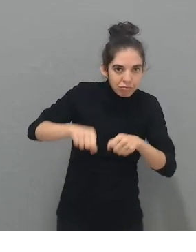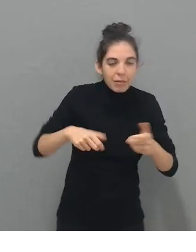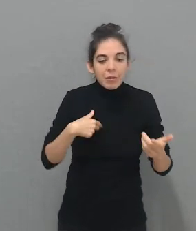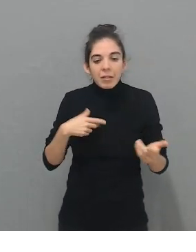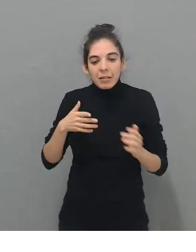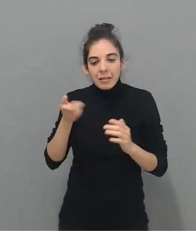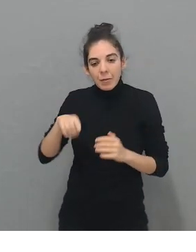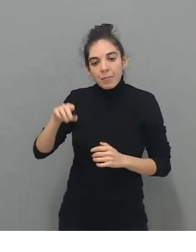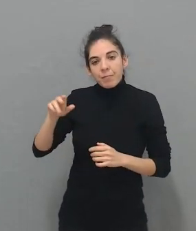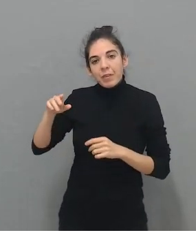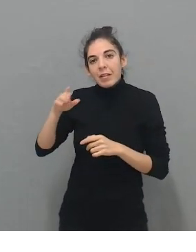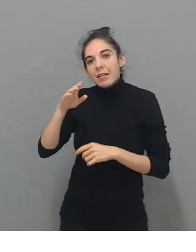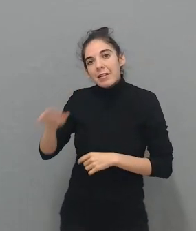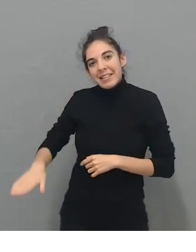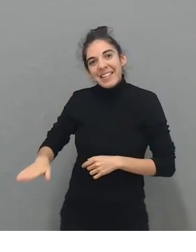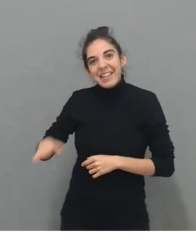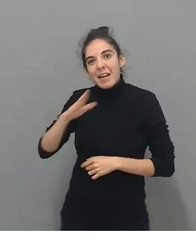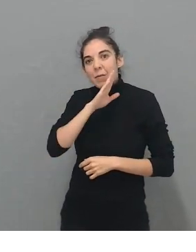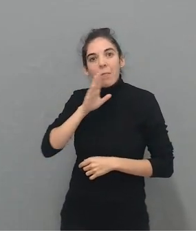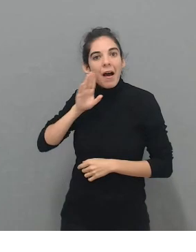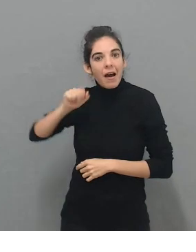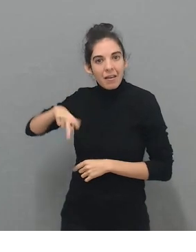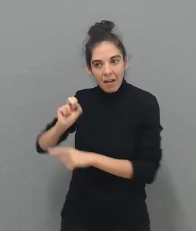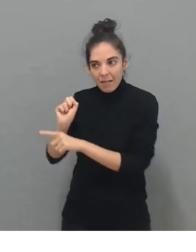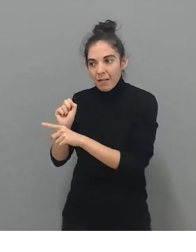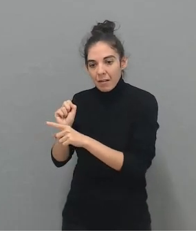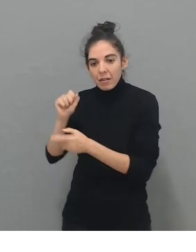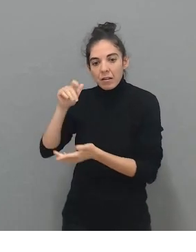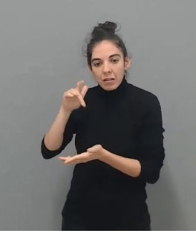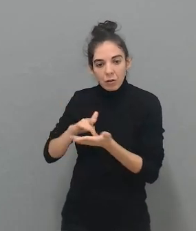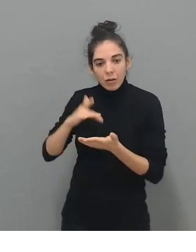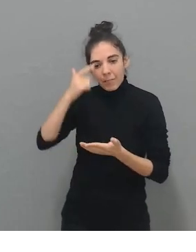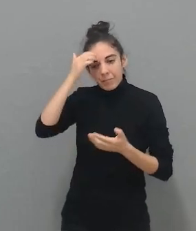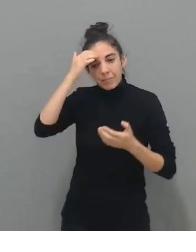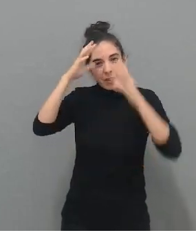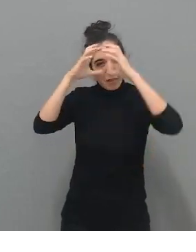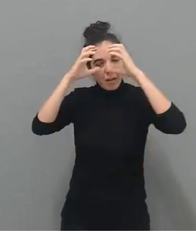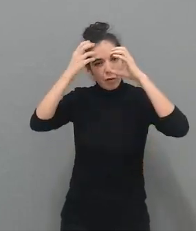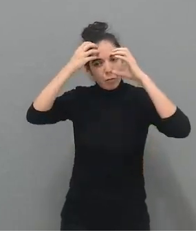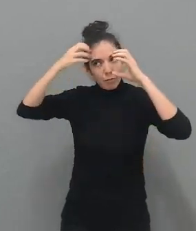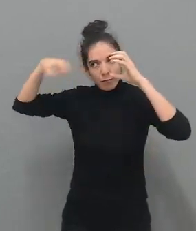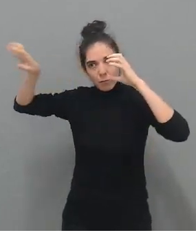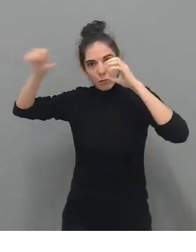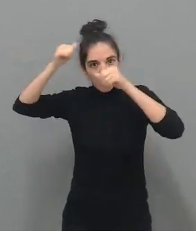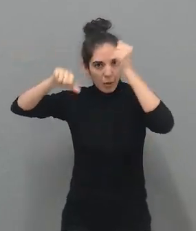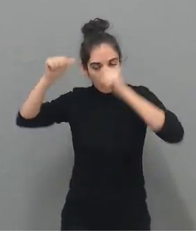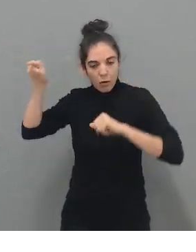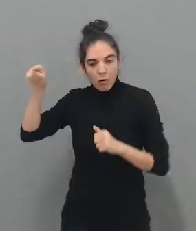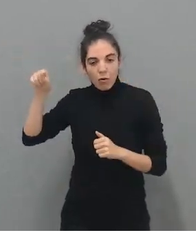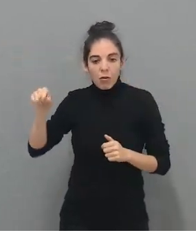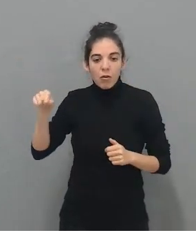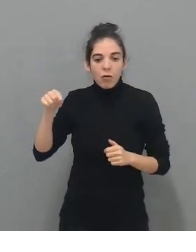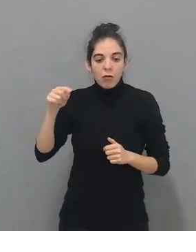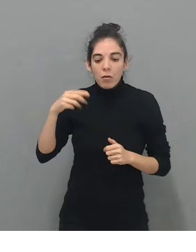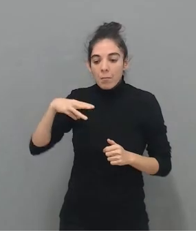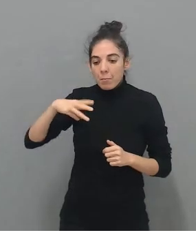niñas que tiene un trastorno migracional de la neurona. Tiene una parte del cerebro exirpada y María cuando empezó a trabajar con nosotros